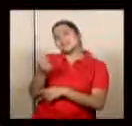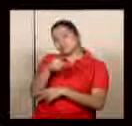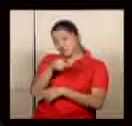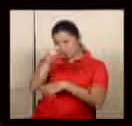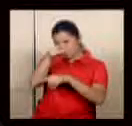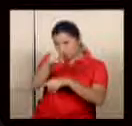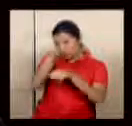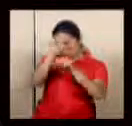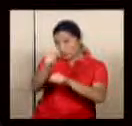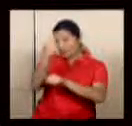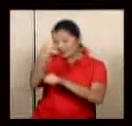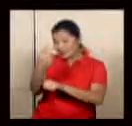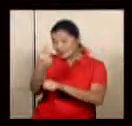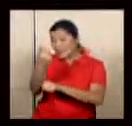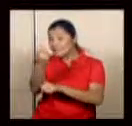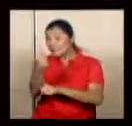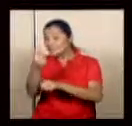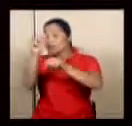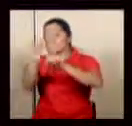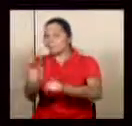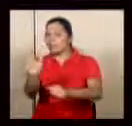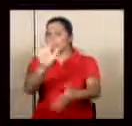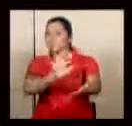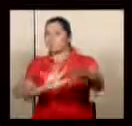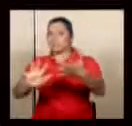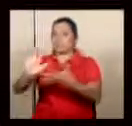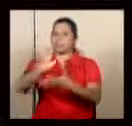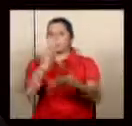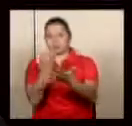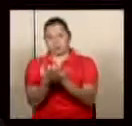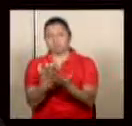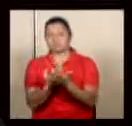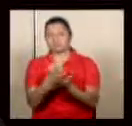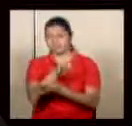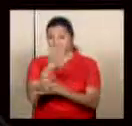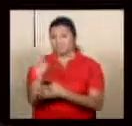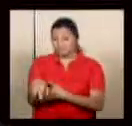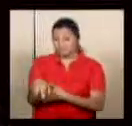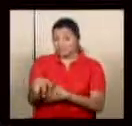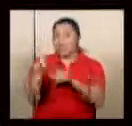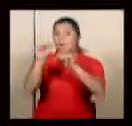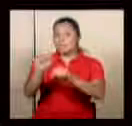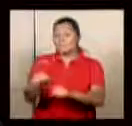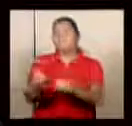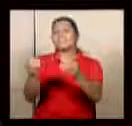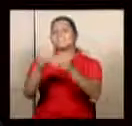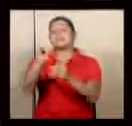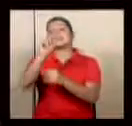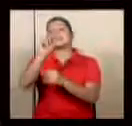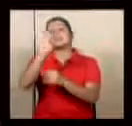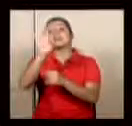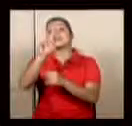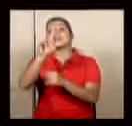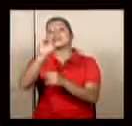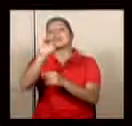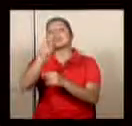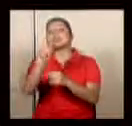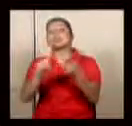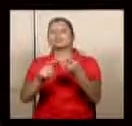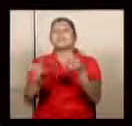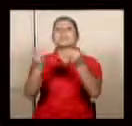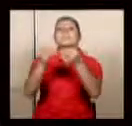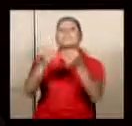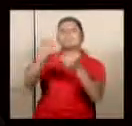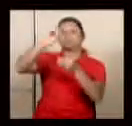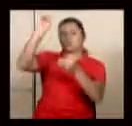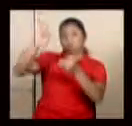puede provocar grandes distorsiones en la economía puede provocar inflación puede provocar alza en las tasas de